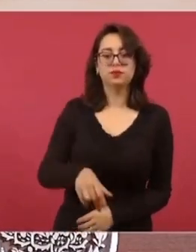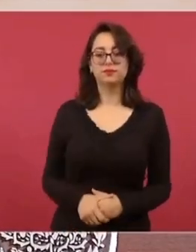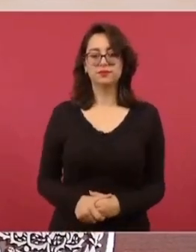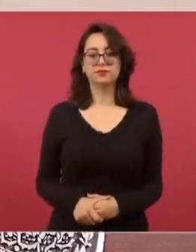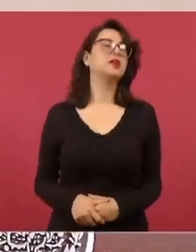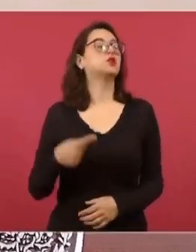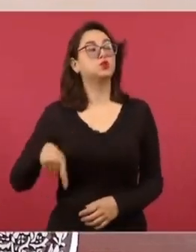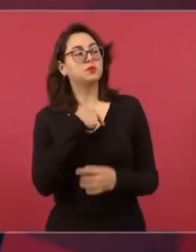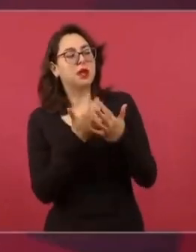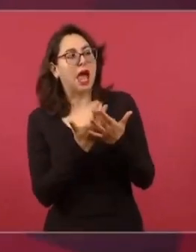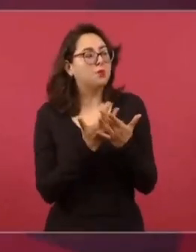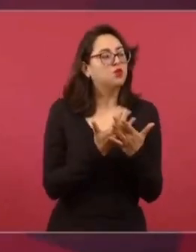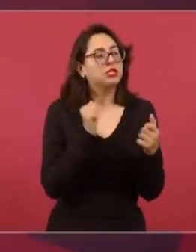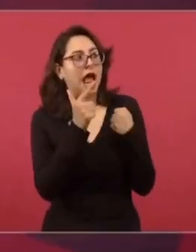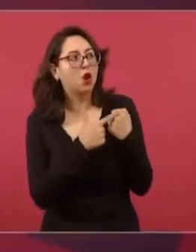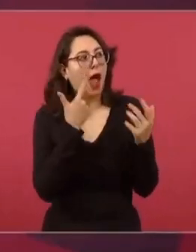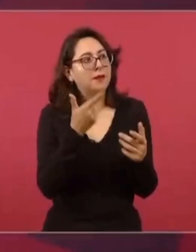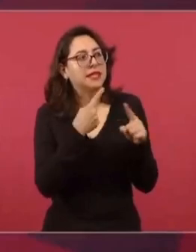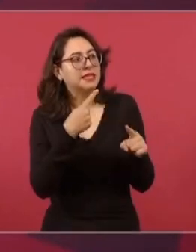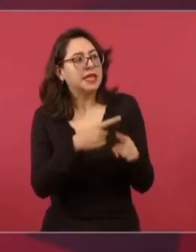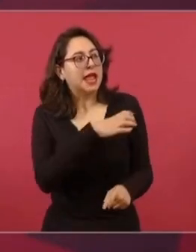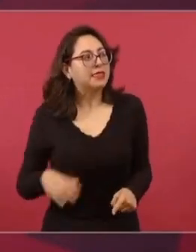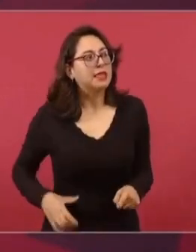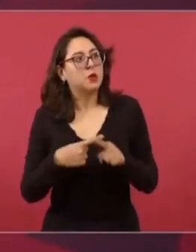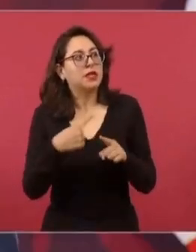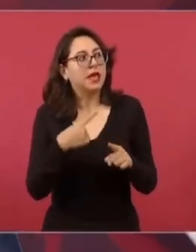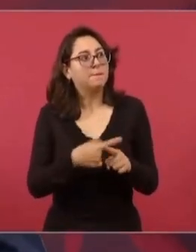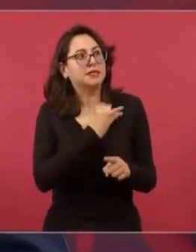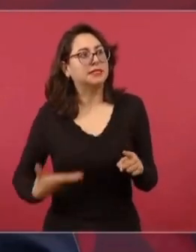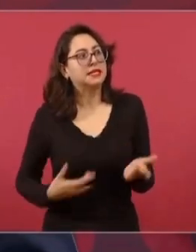señal. Te vas a quedar esperando, primo hermano.